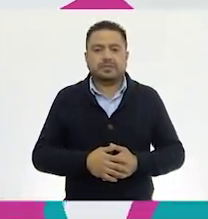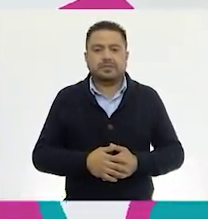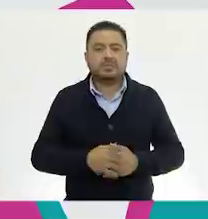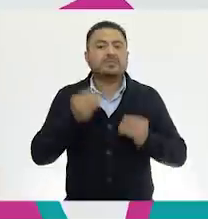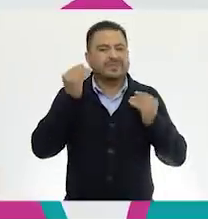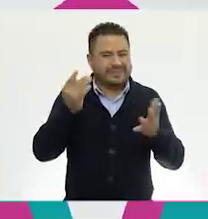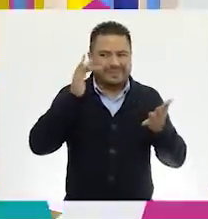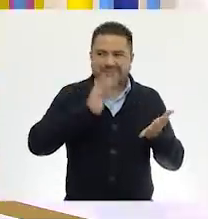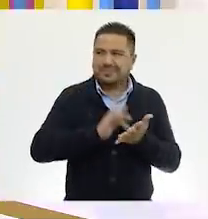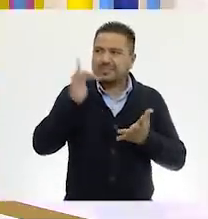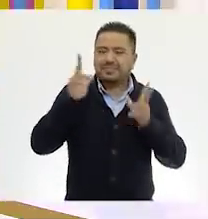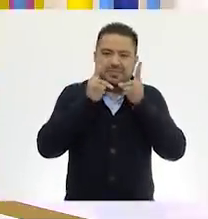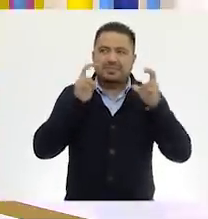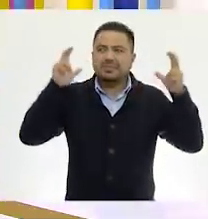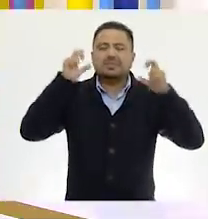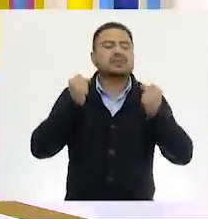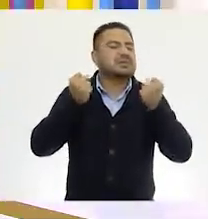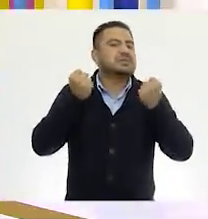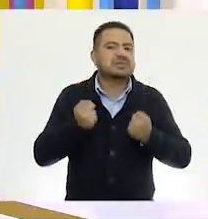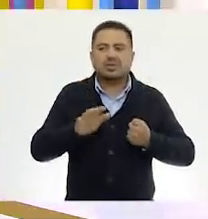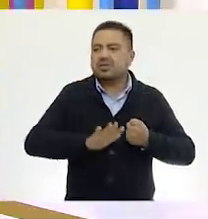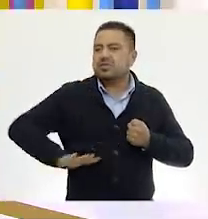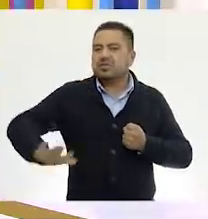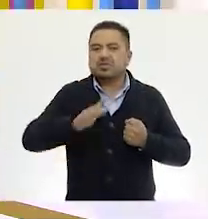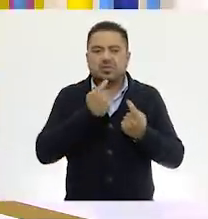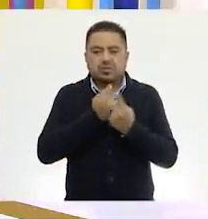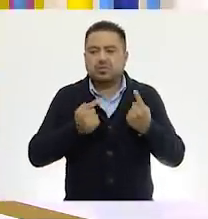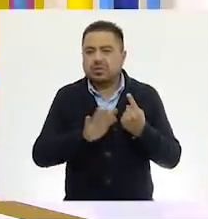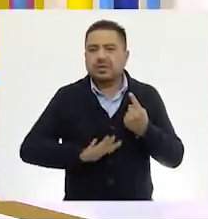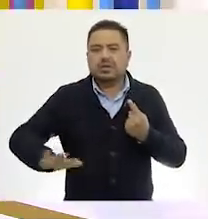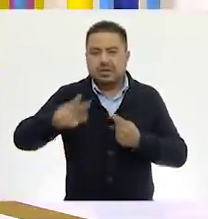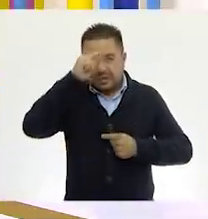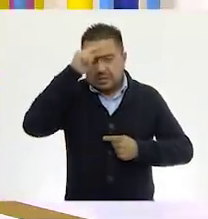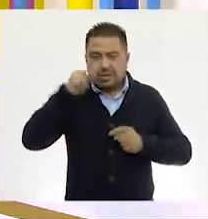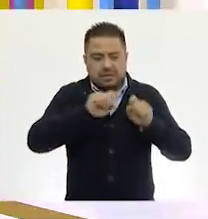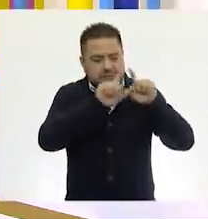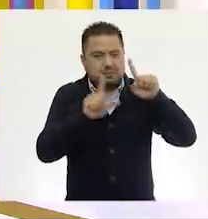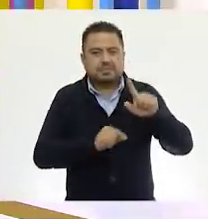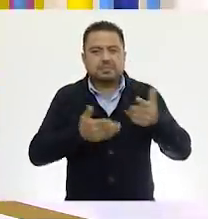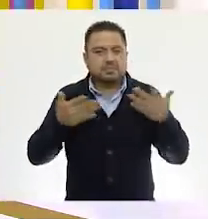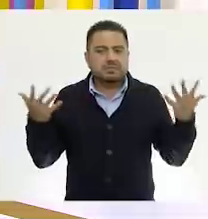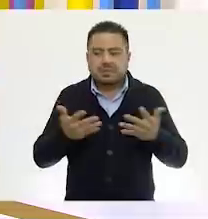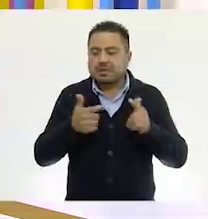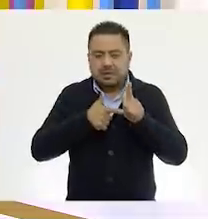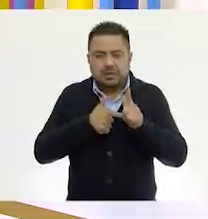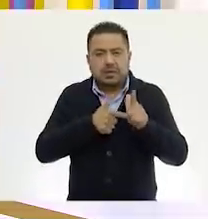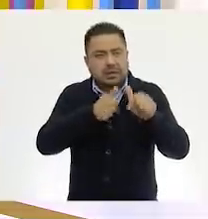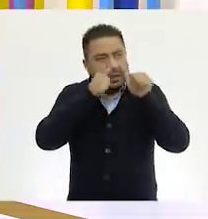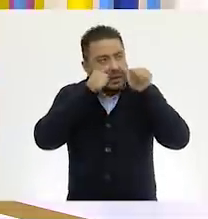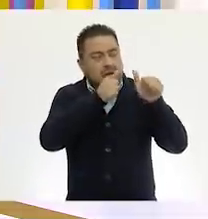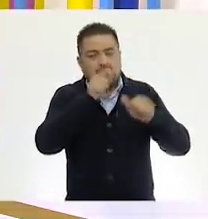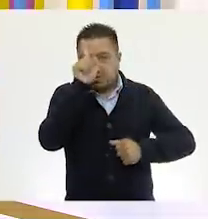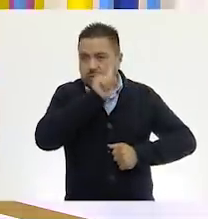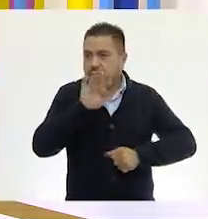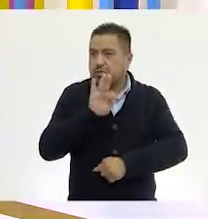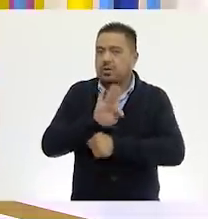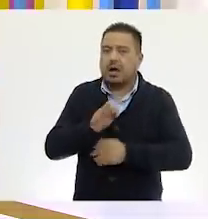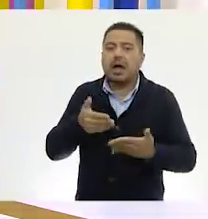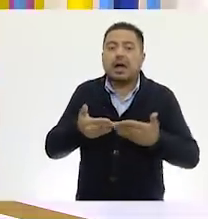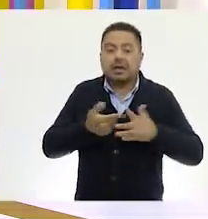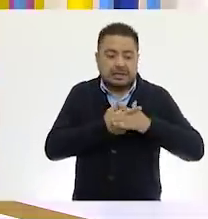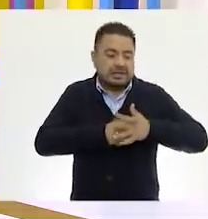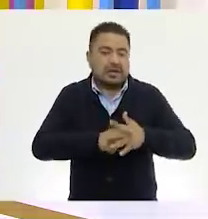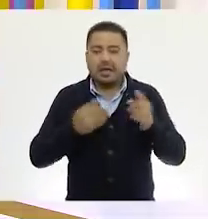Muchas gracias, Ajo Listo. Estoy seguro que todas las niñas y todos los niños de México siguen al pie de la letra tus recomendaciones. Ahora sí, vamos a